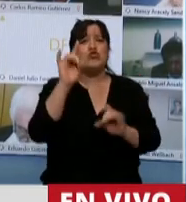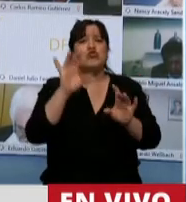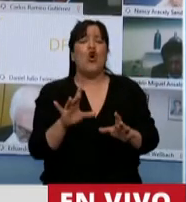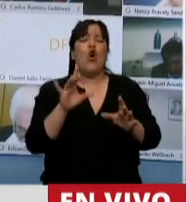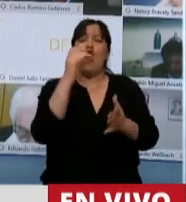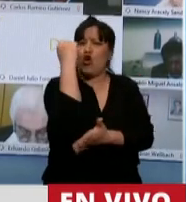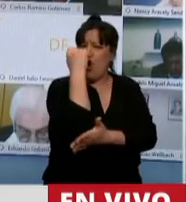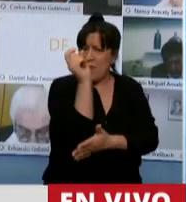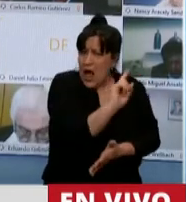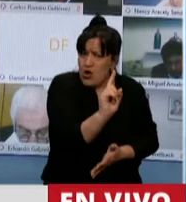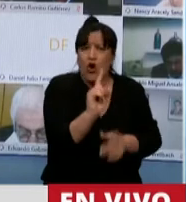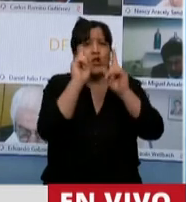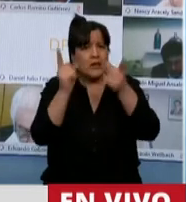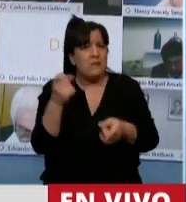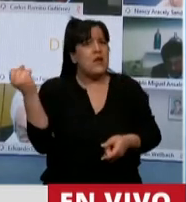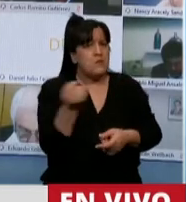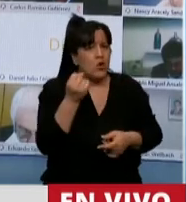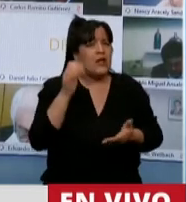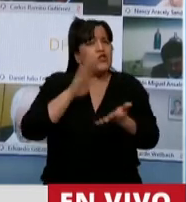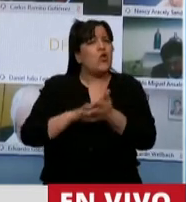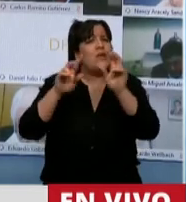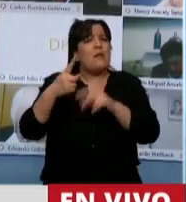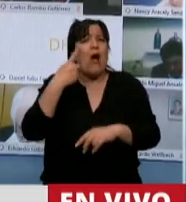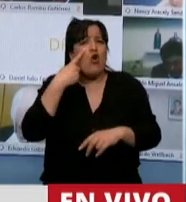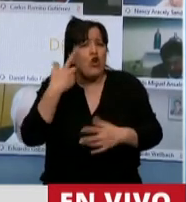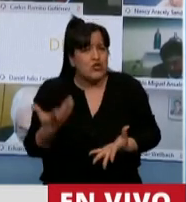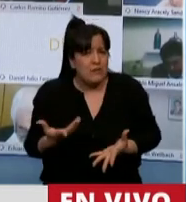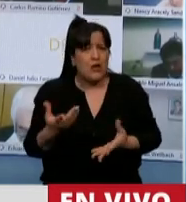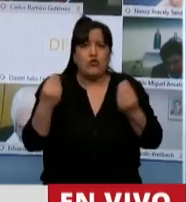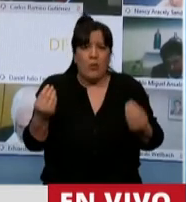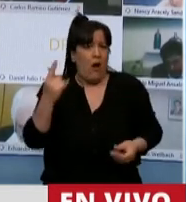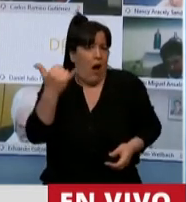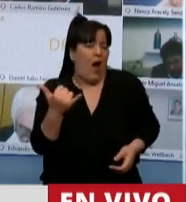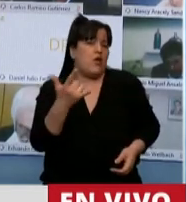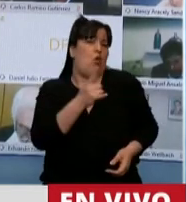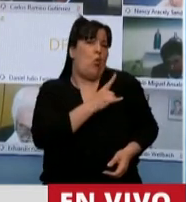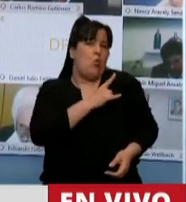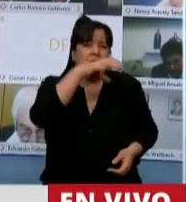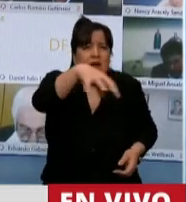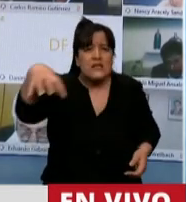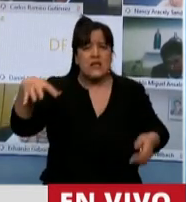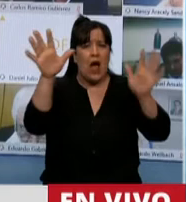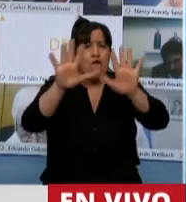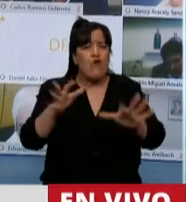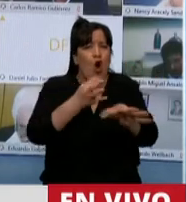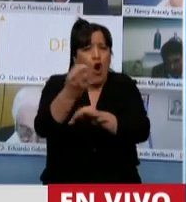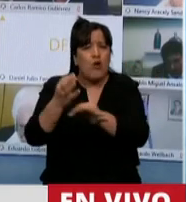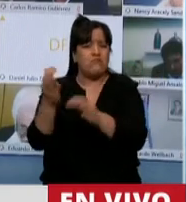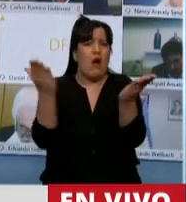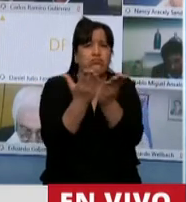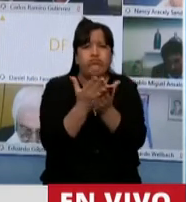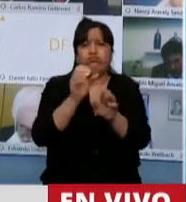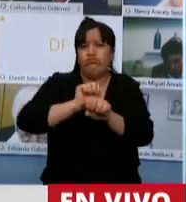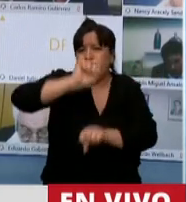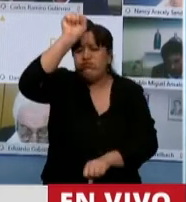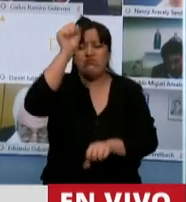económicos sino también en términos del conocimiento porque tenemos universidades que forman jóvenes como guías o licenciados de